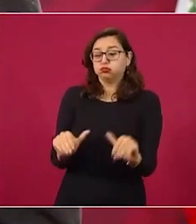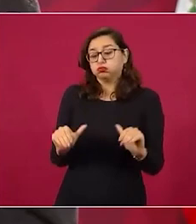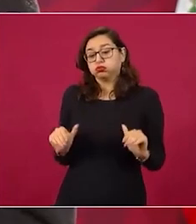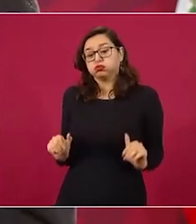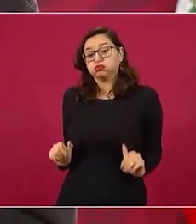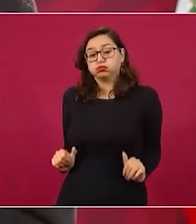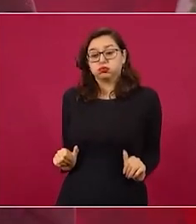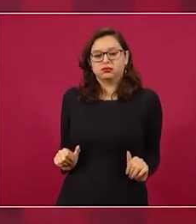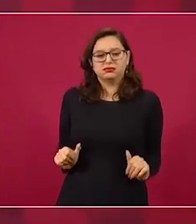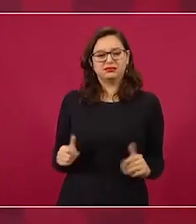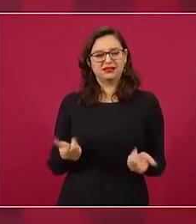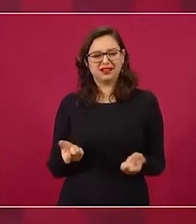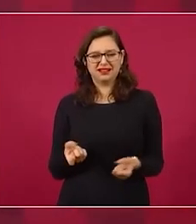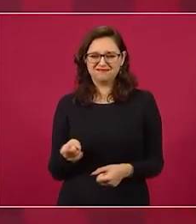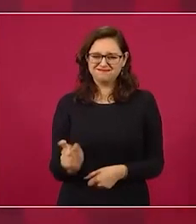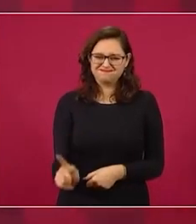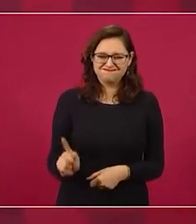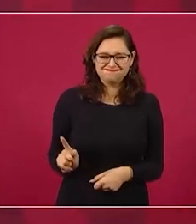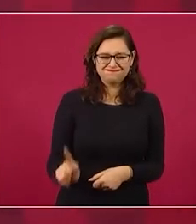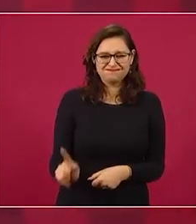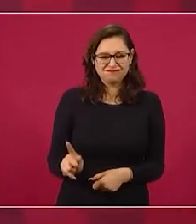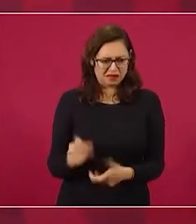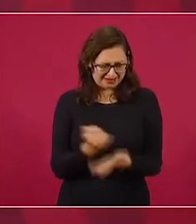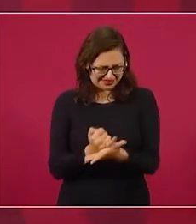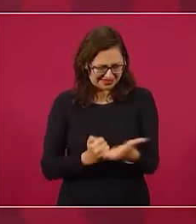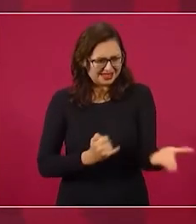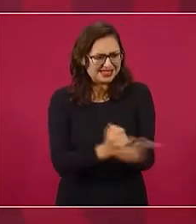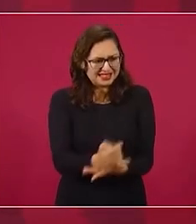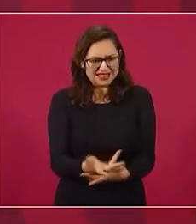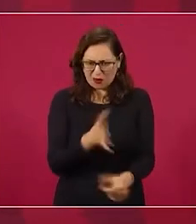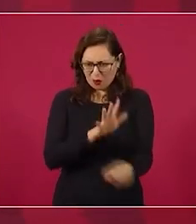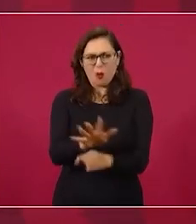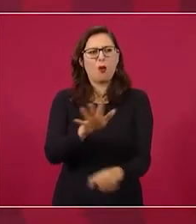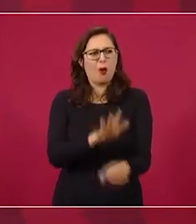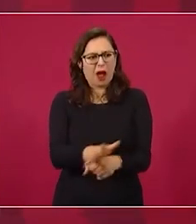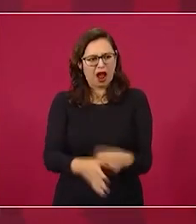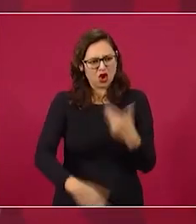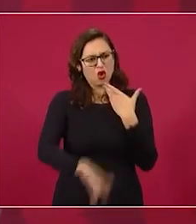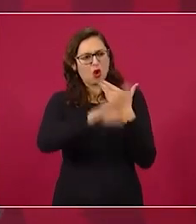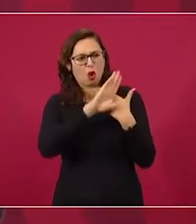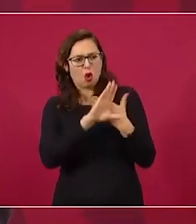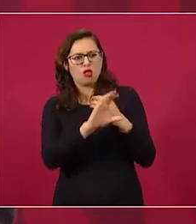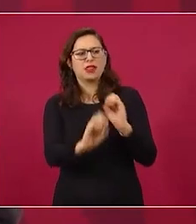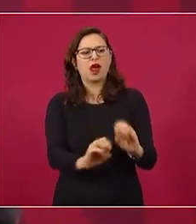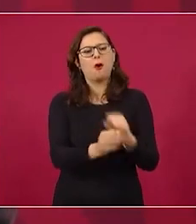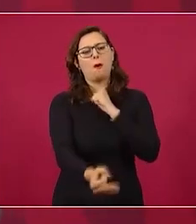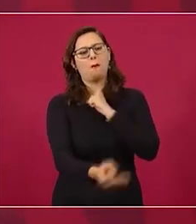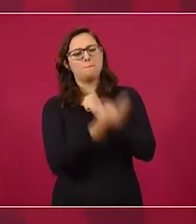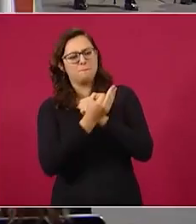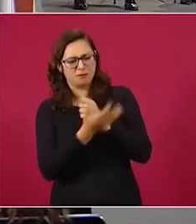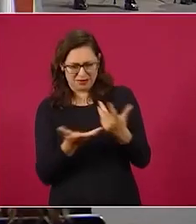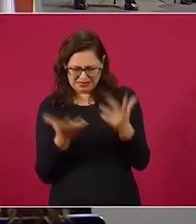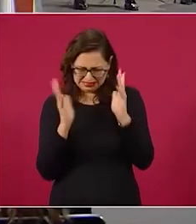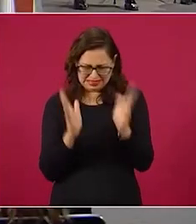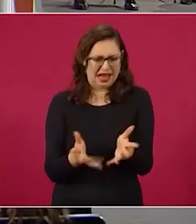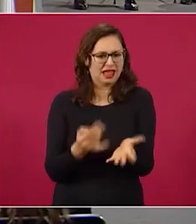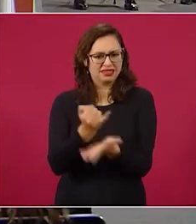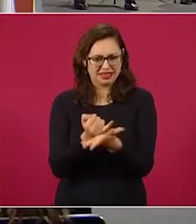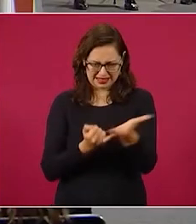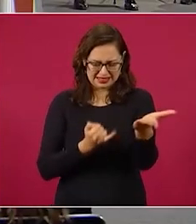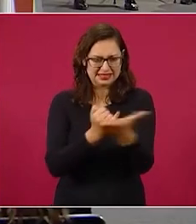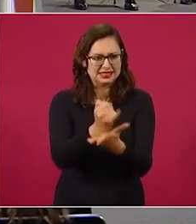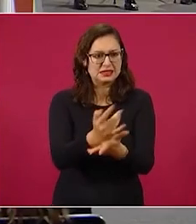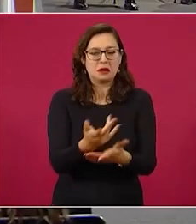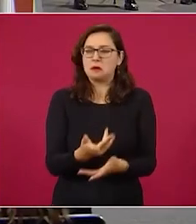que no se define sobre todo en momentos de transformación, pero